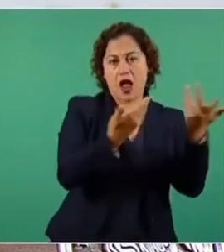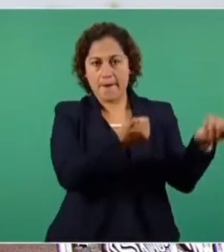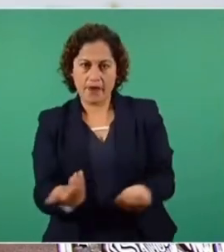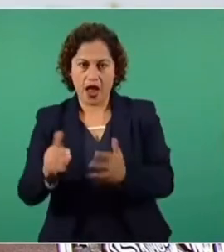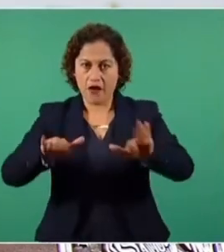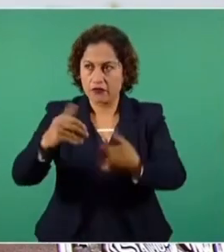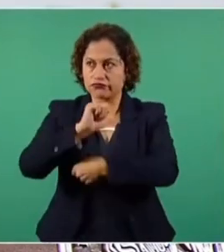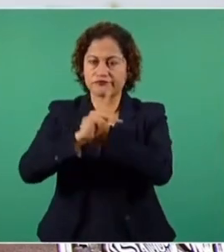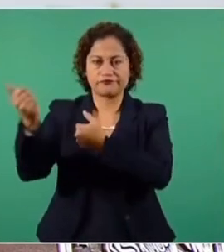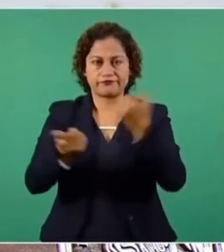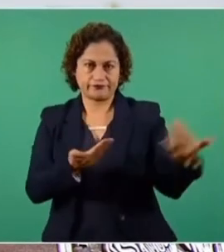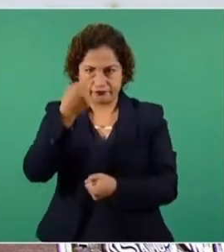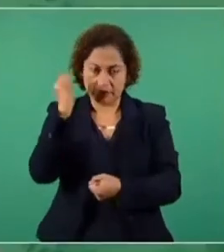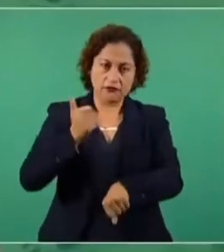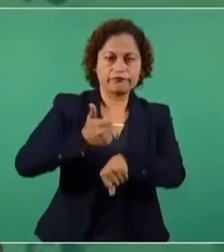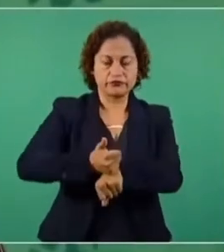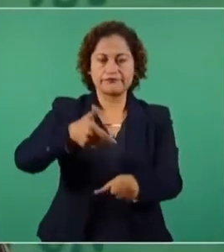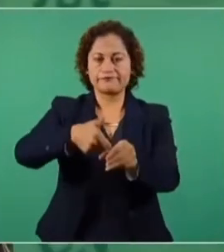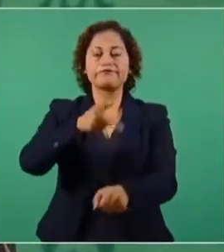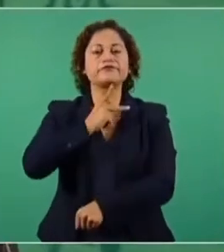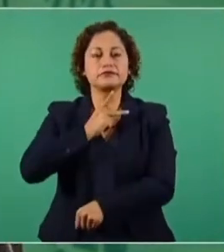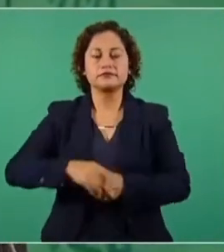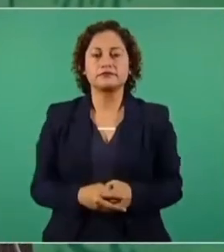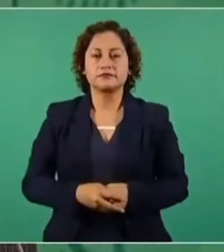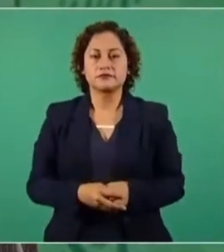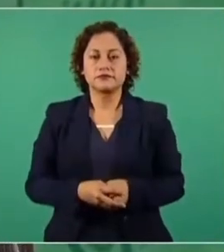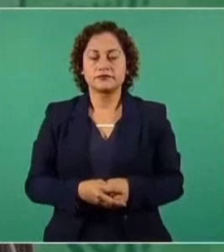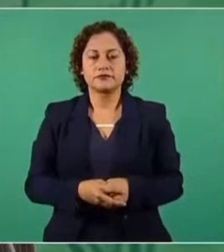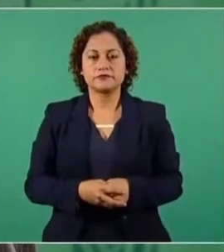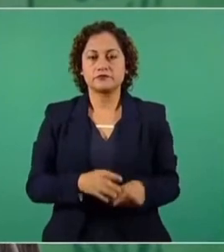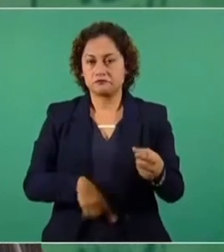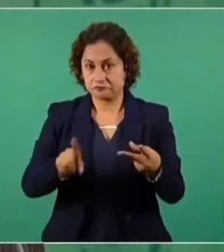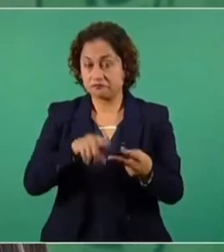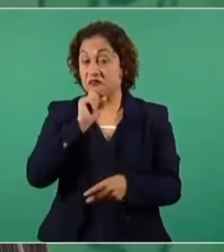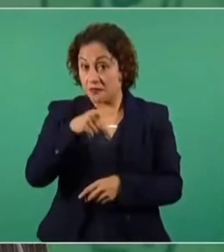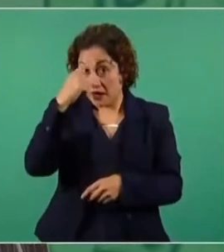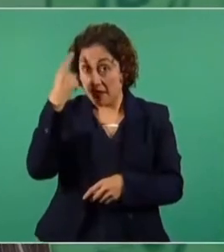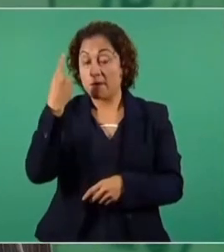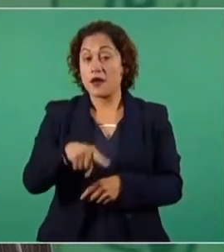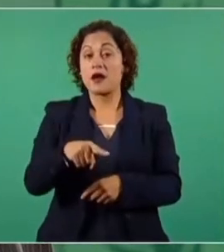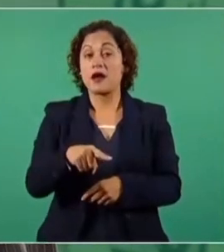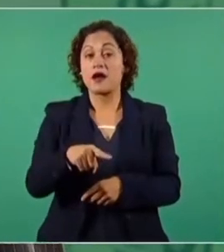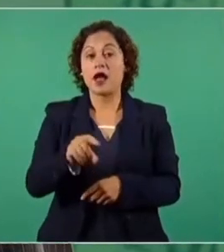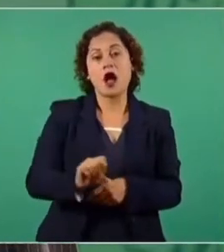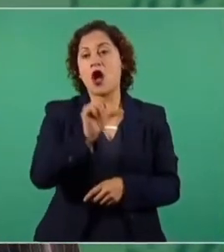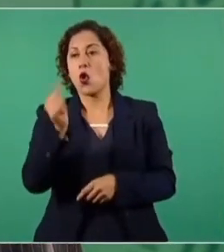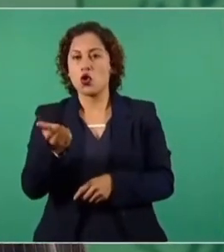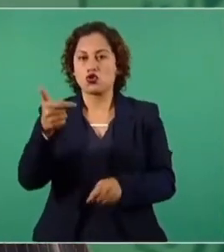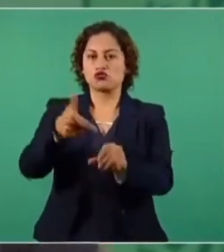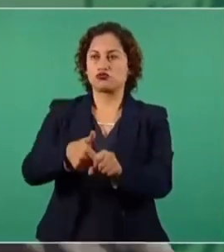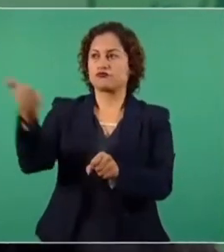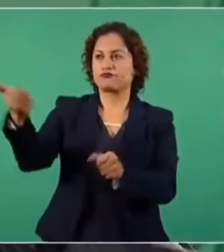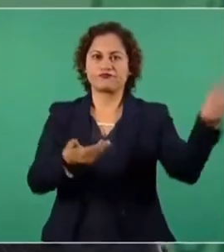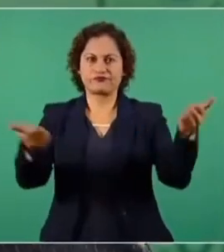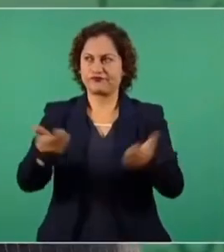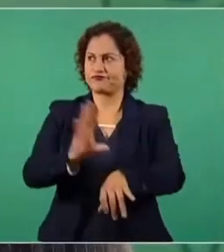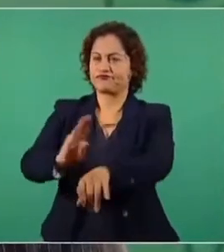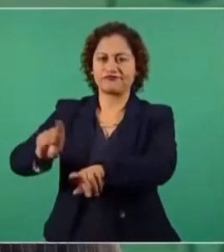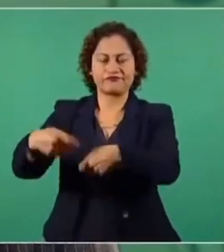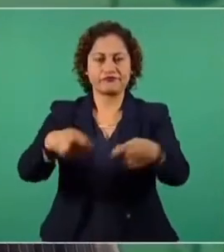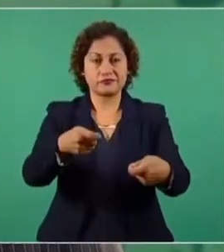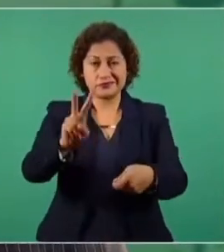de gasolineras, para la introducción de combustibles, un desorden.